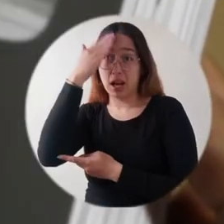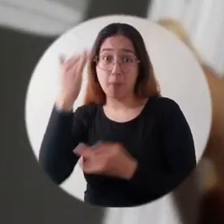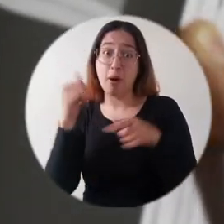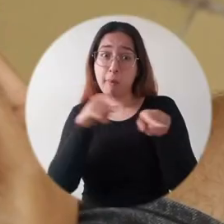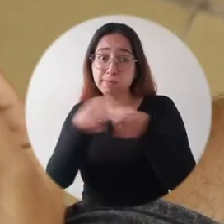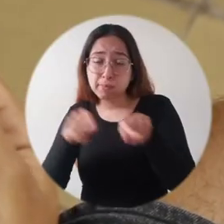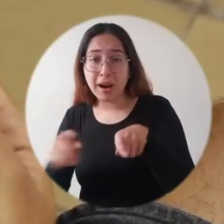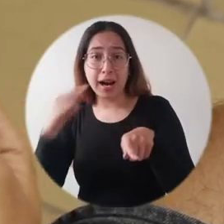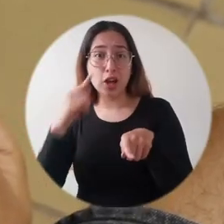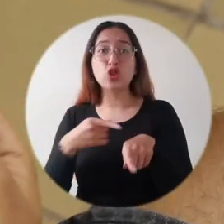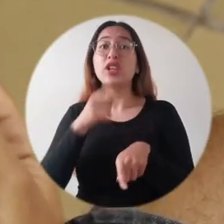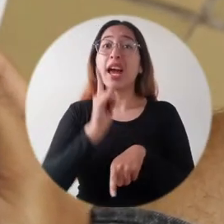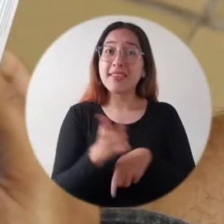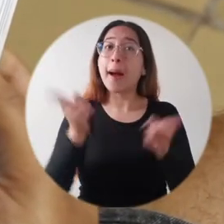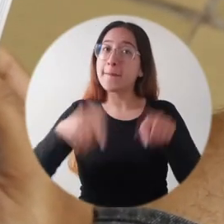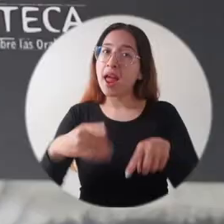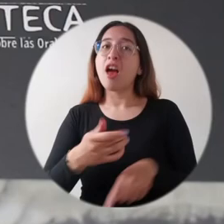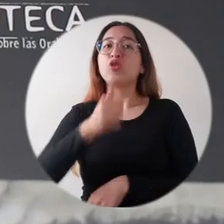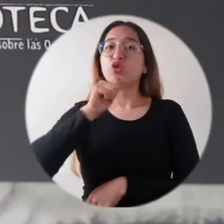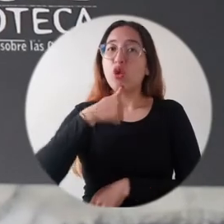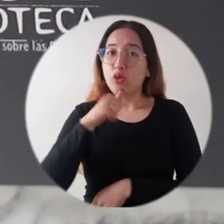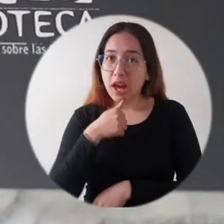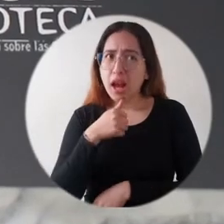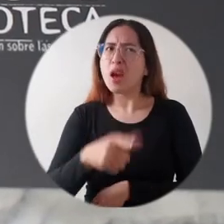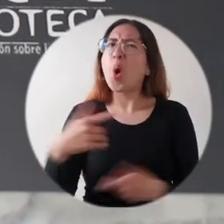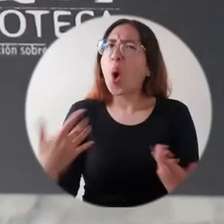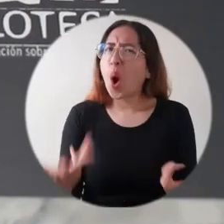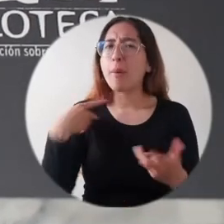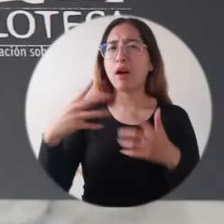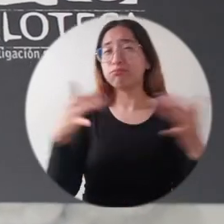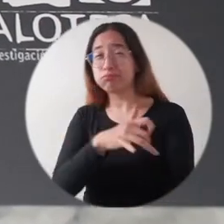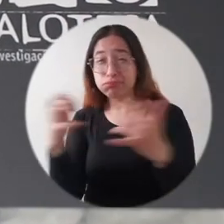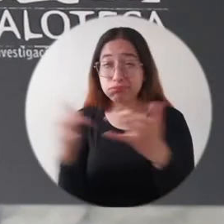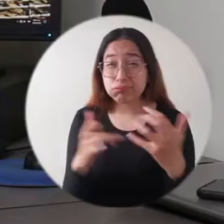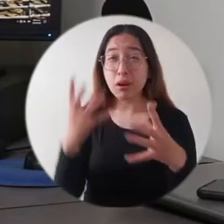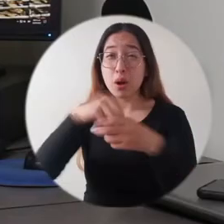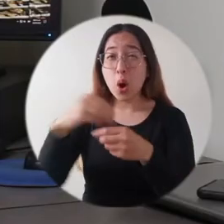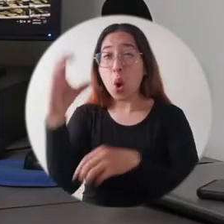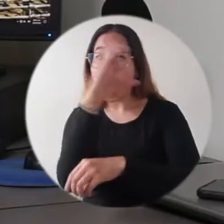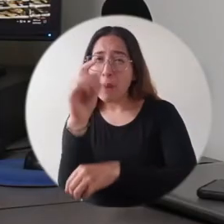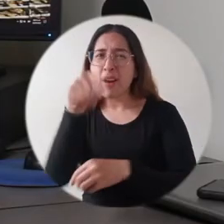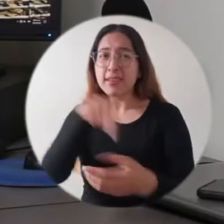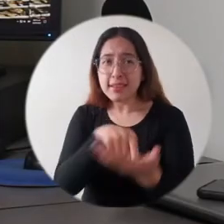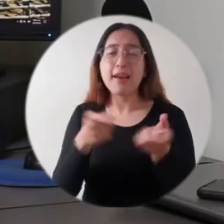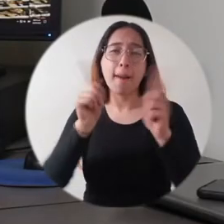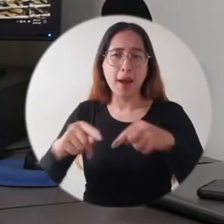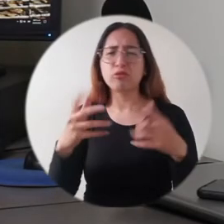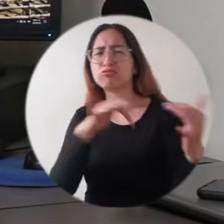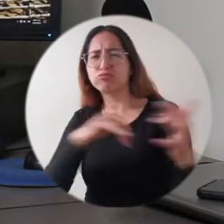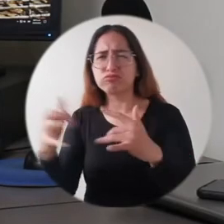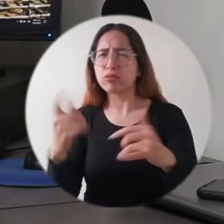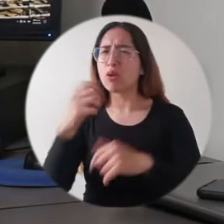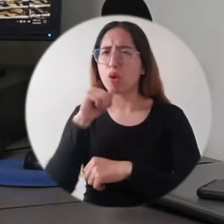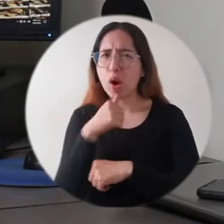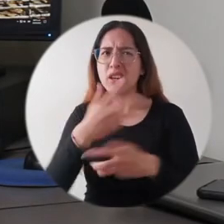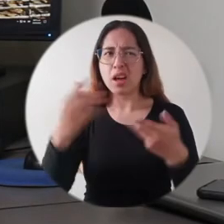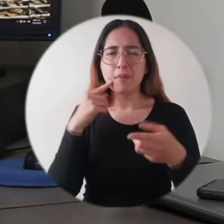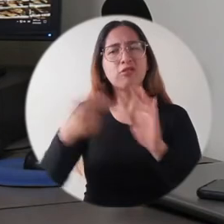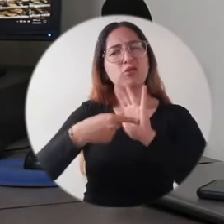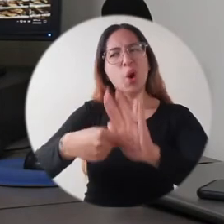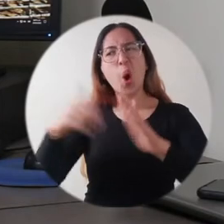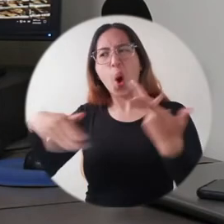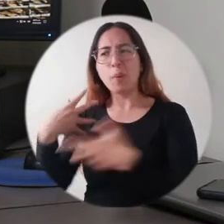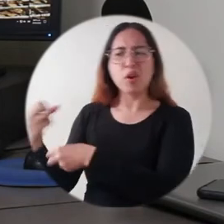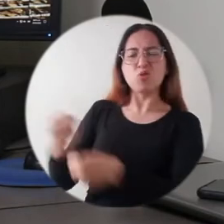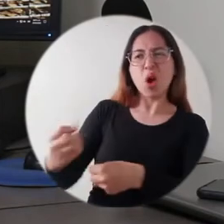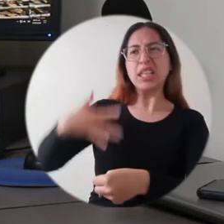ciudadanas de flagelos a comunidades negras de la región. El acercarnos a estas personas que han padecido los estragos